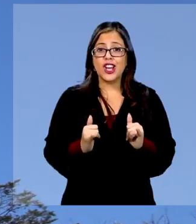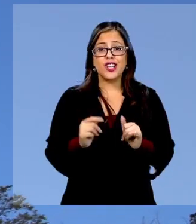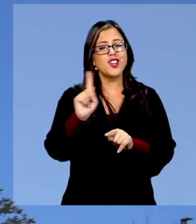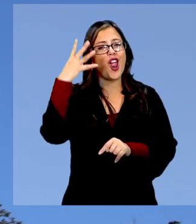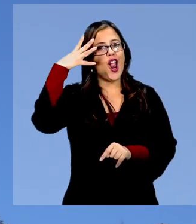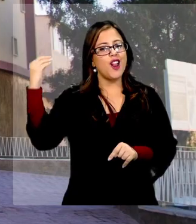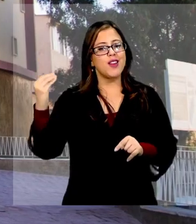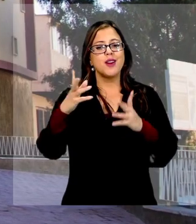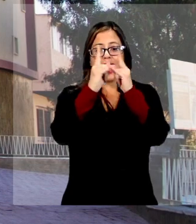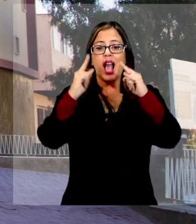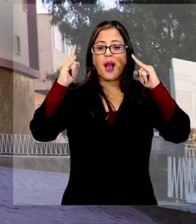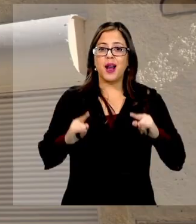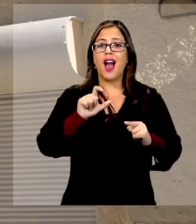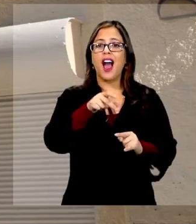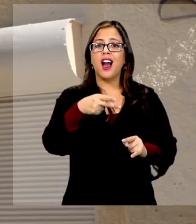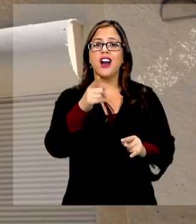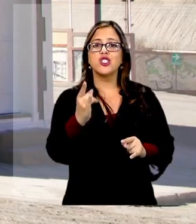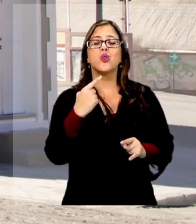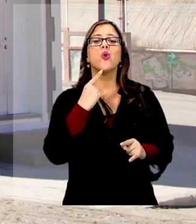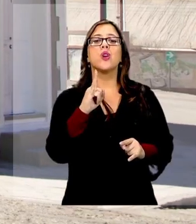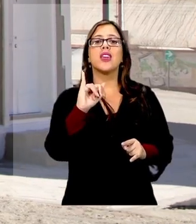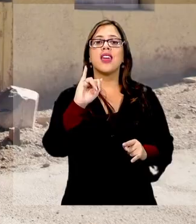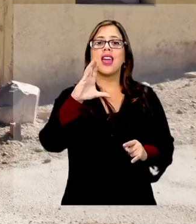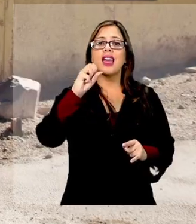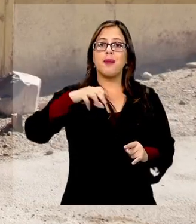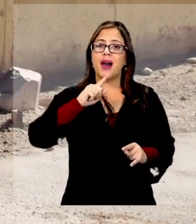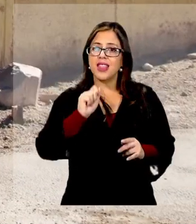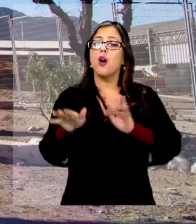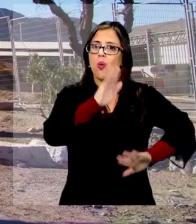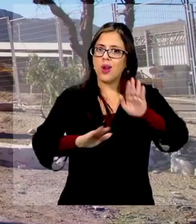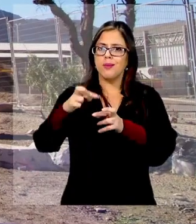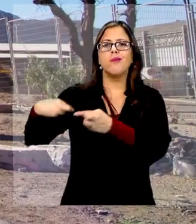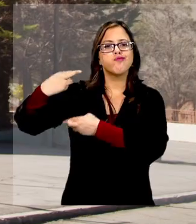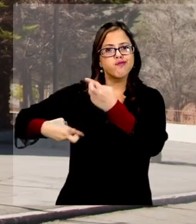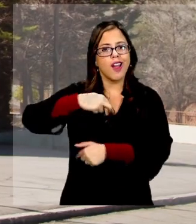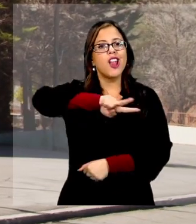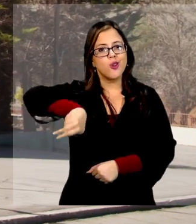No nos olvidemos del campamento de Chukicamata. ¡Protejamos nuestro patrimonio!